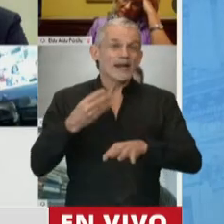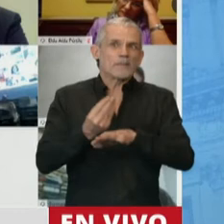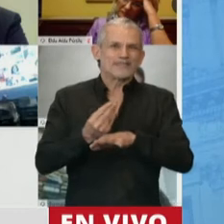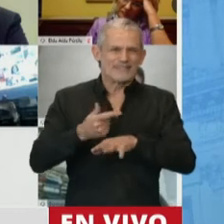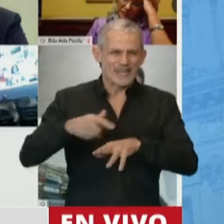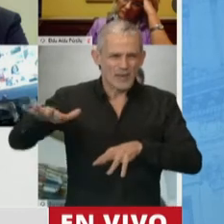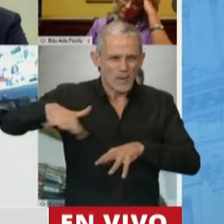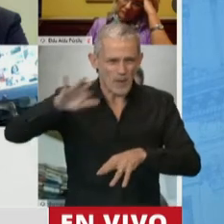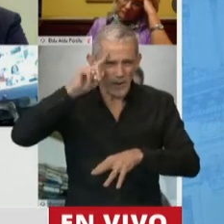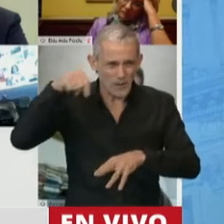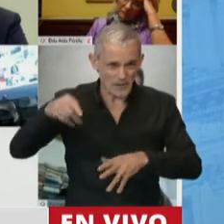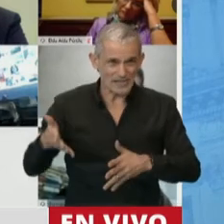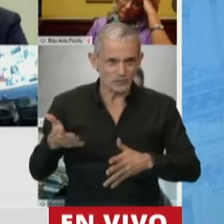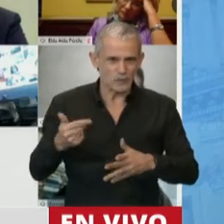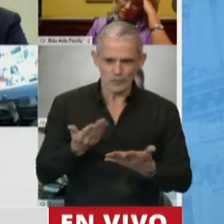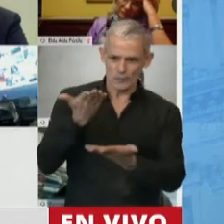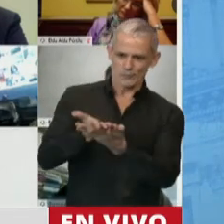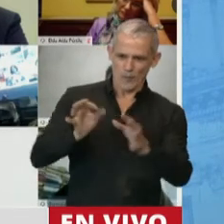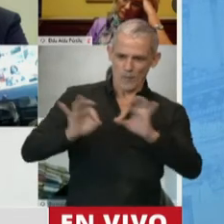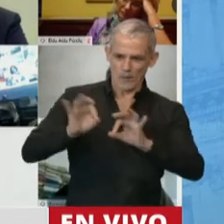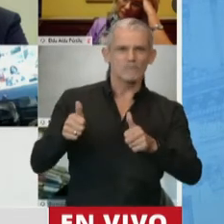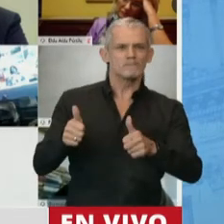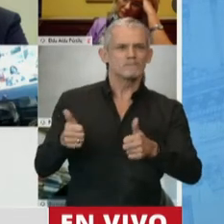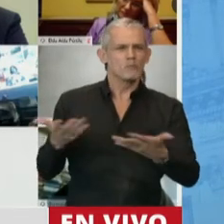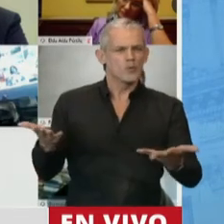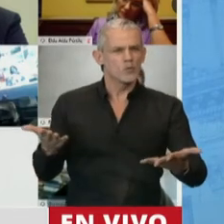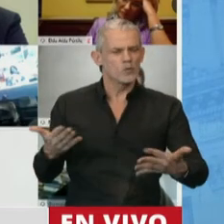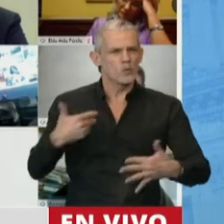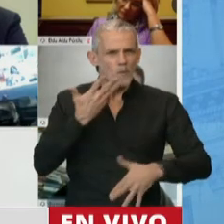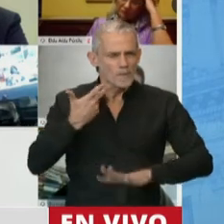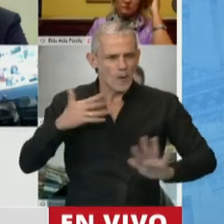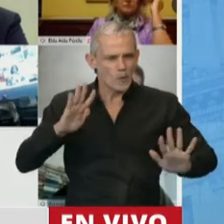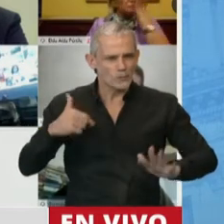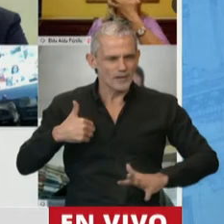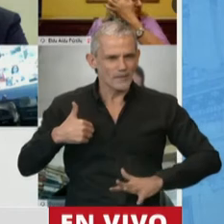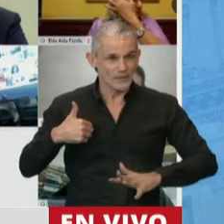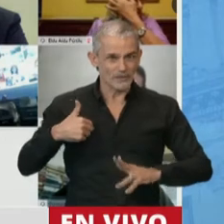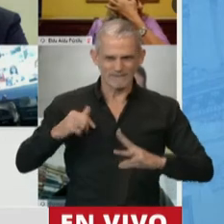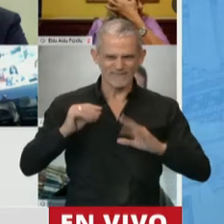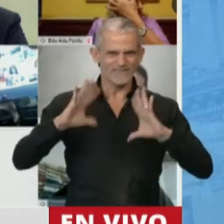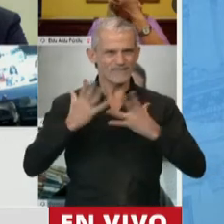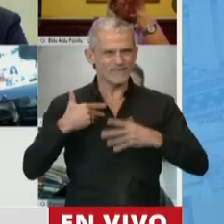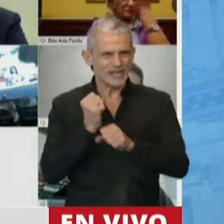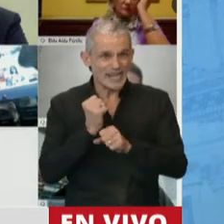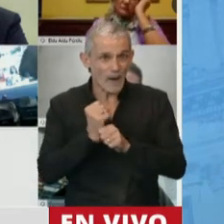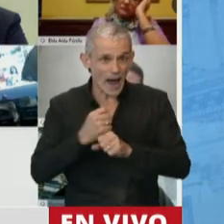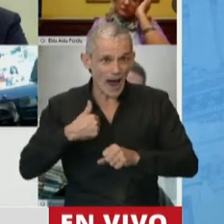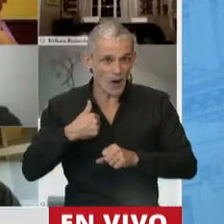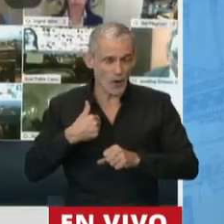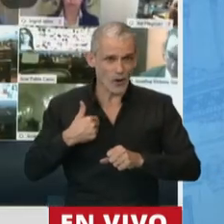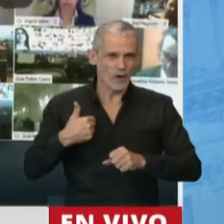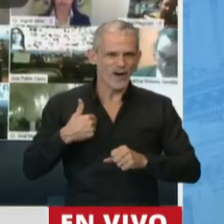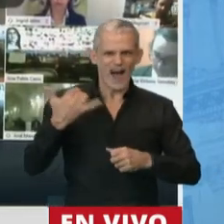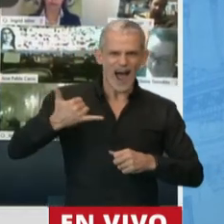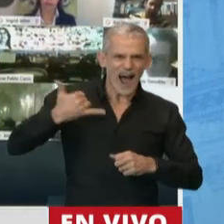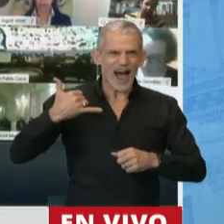nación tratando un proyecto de ley como este. Y lo digo asumiendo que desde el mundo del trabajo se